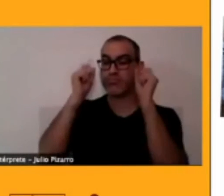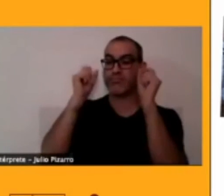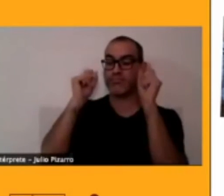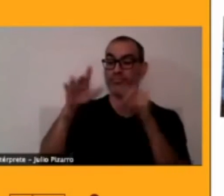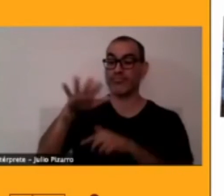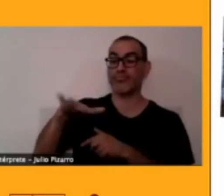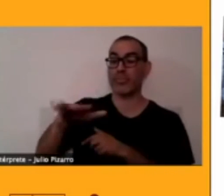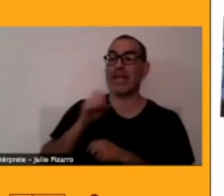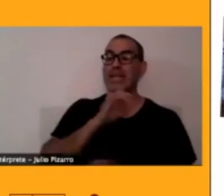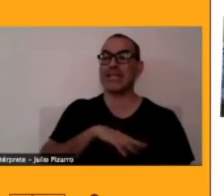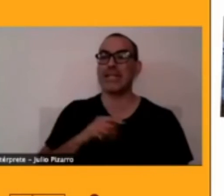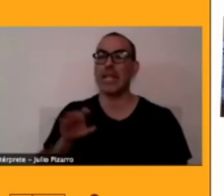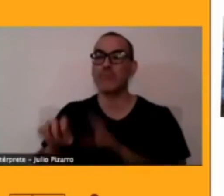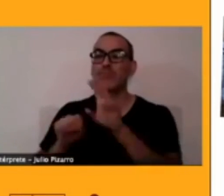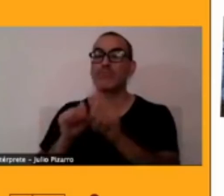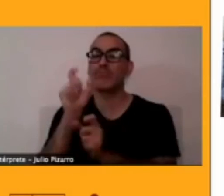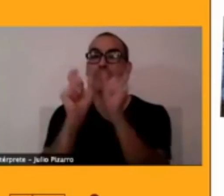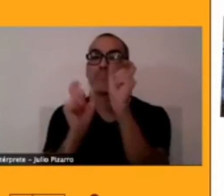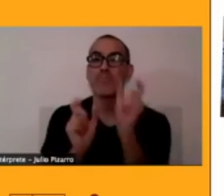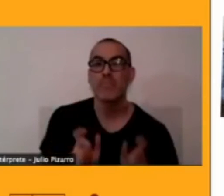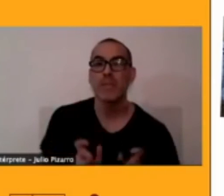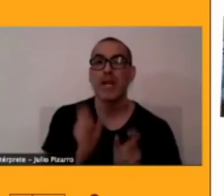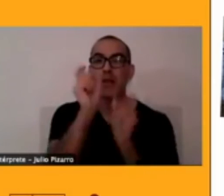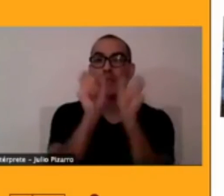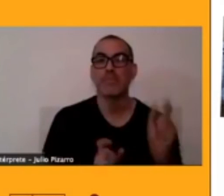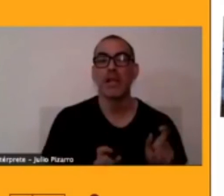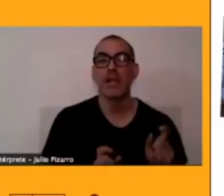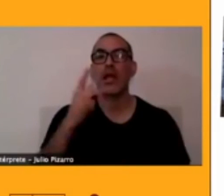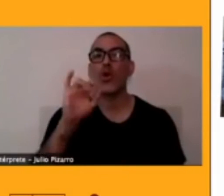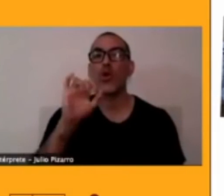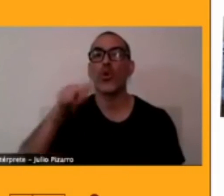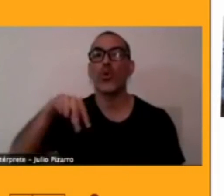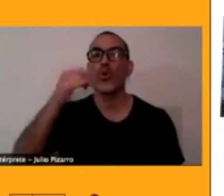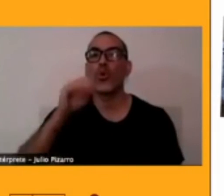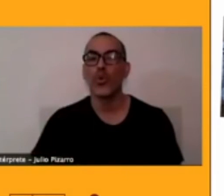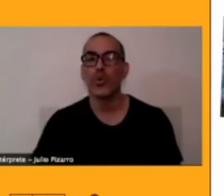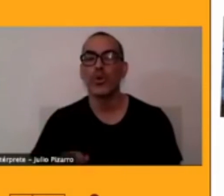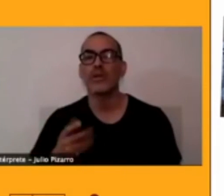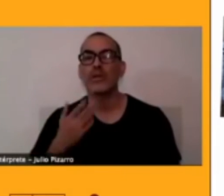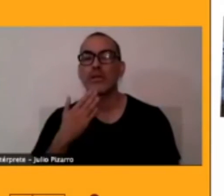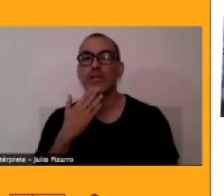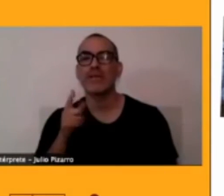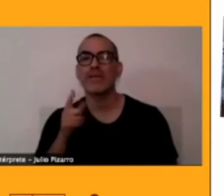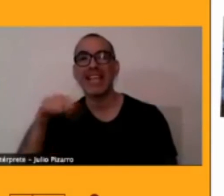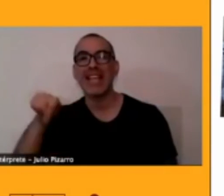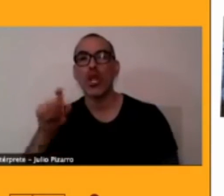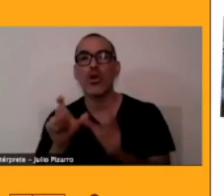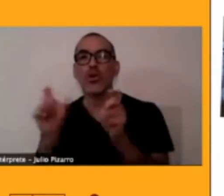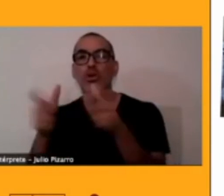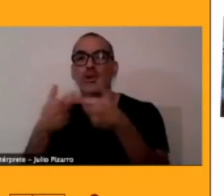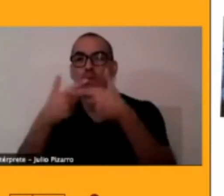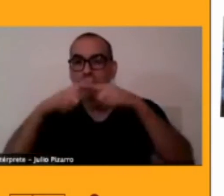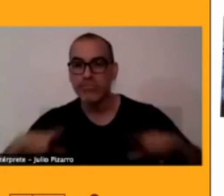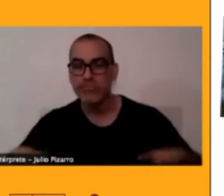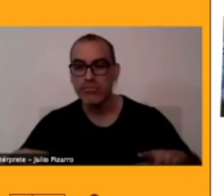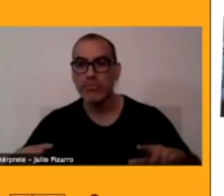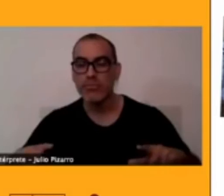luego el trabajo de los cultores tradicionales el consejo lingüístico la